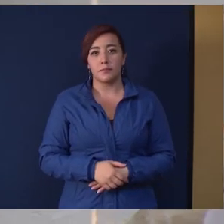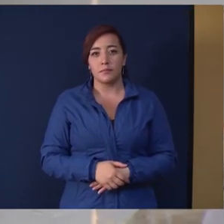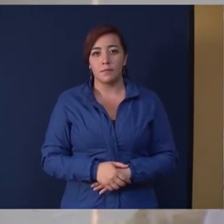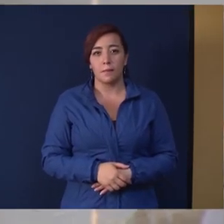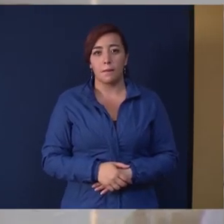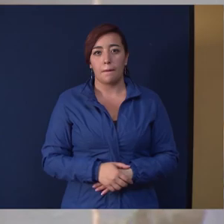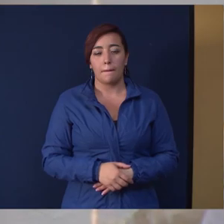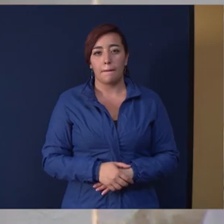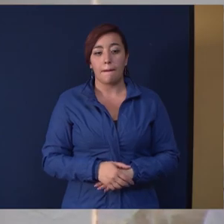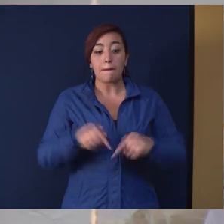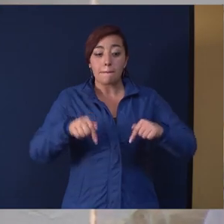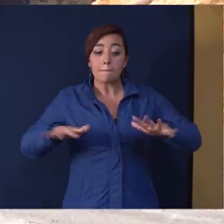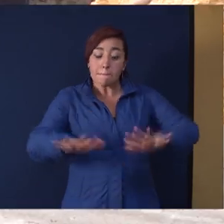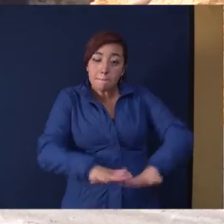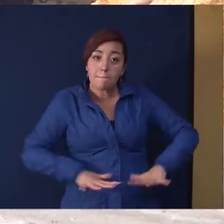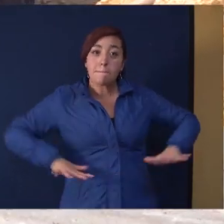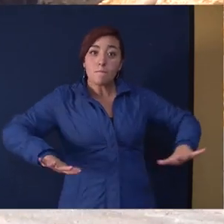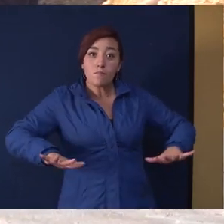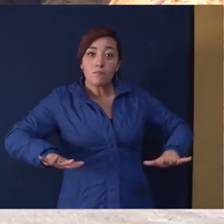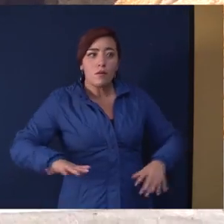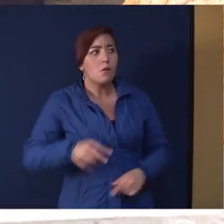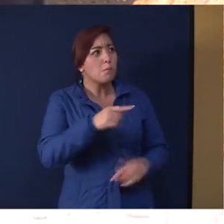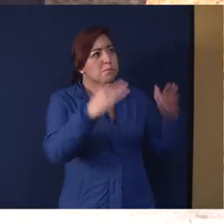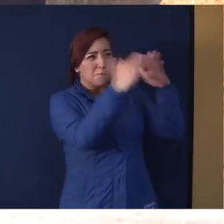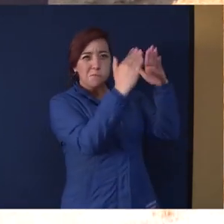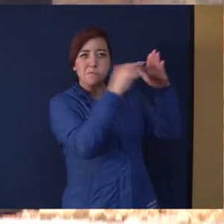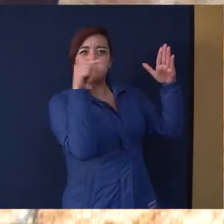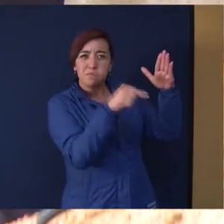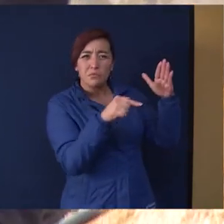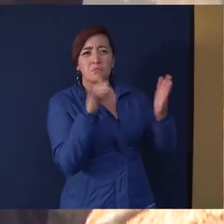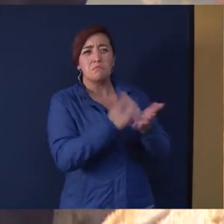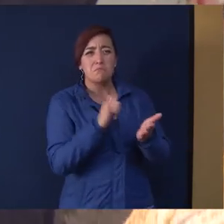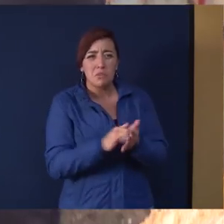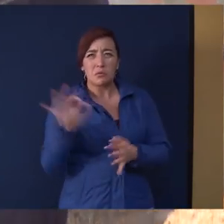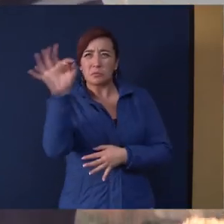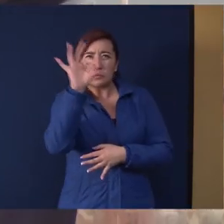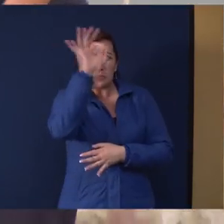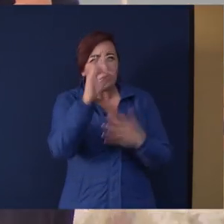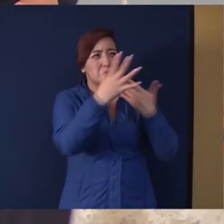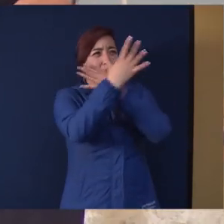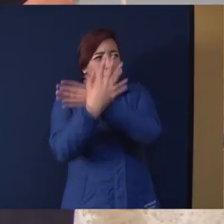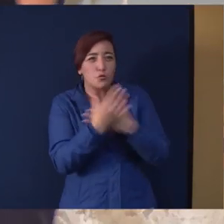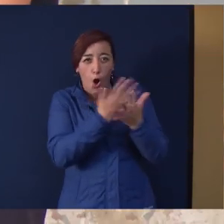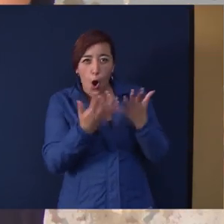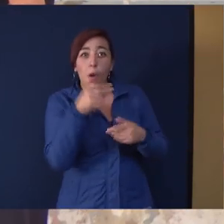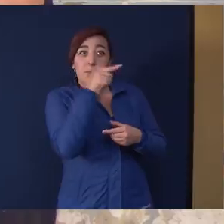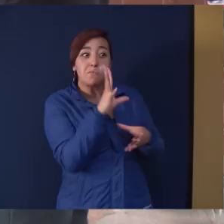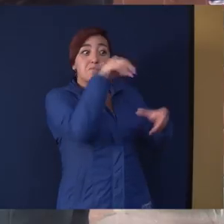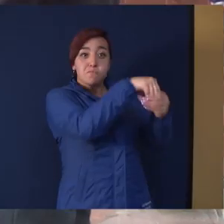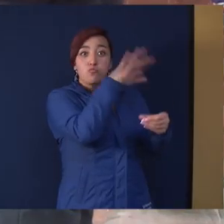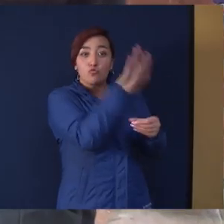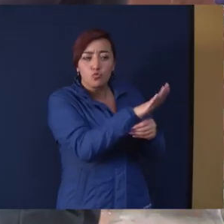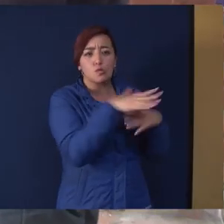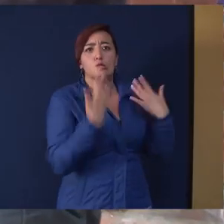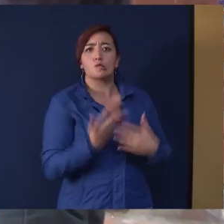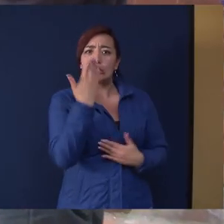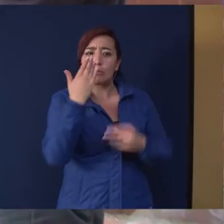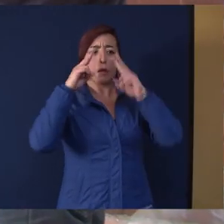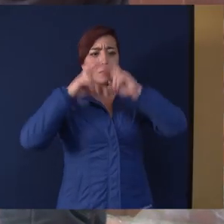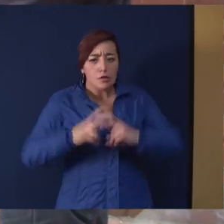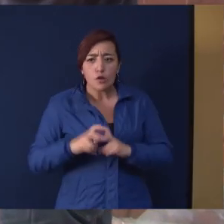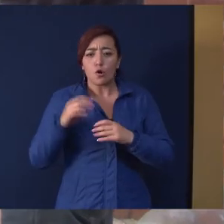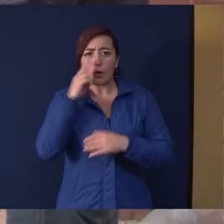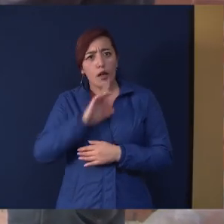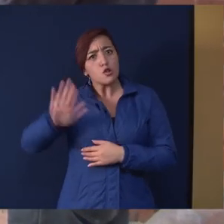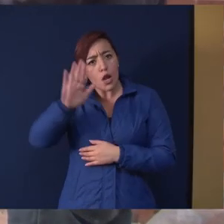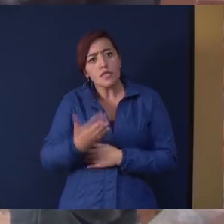En este espacio se albergan colecciones entomológicas de un gran valor académico, investigativo para el país